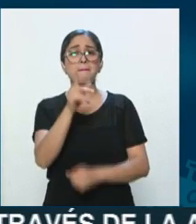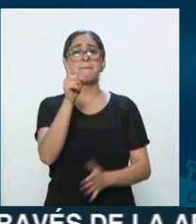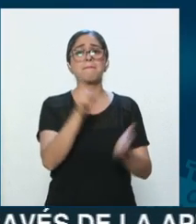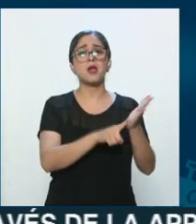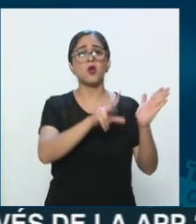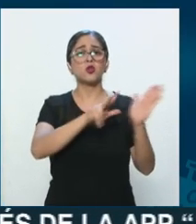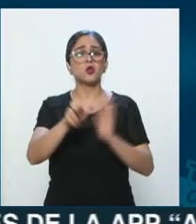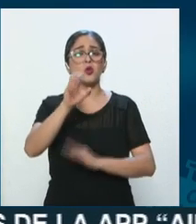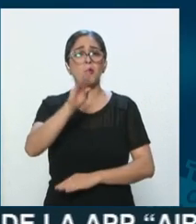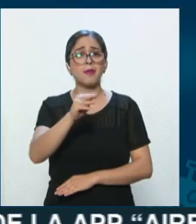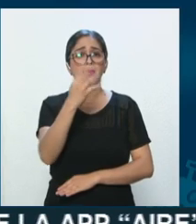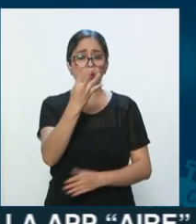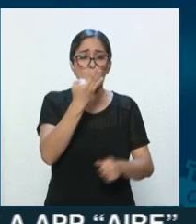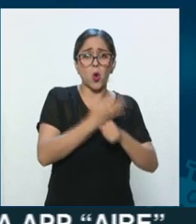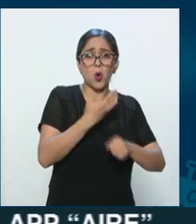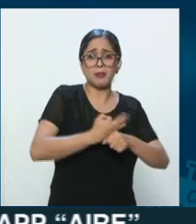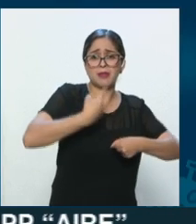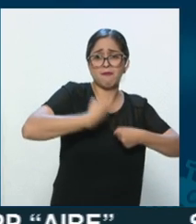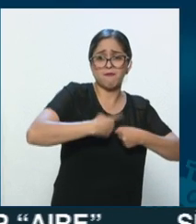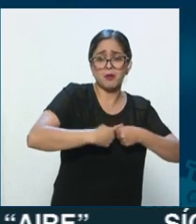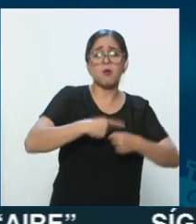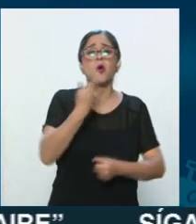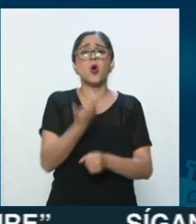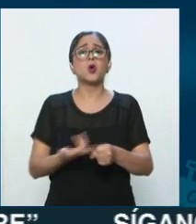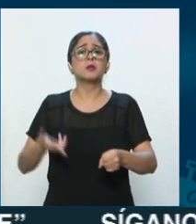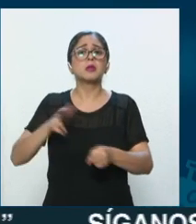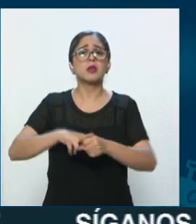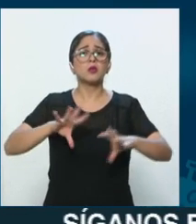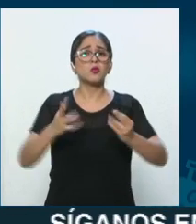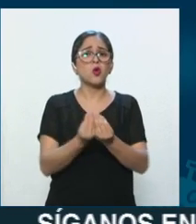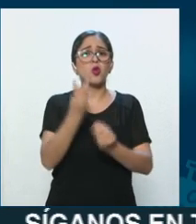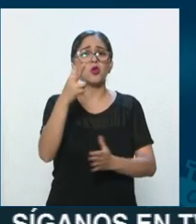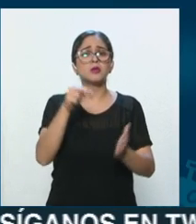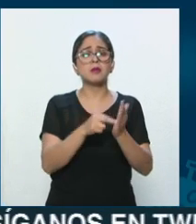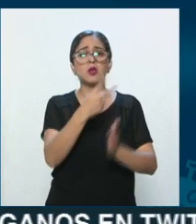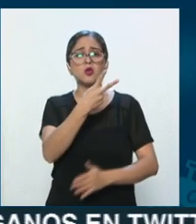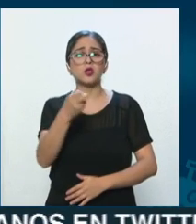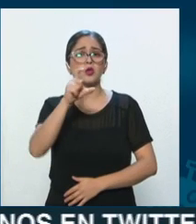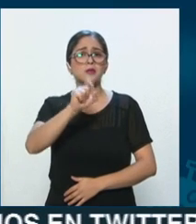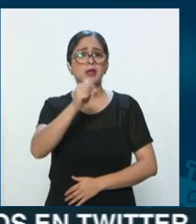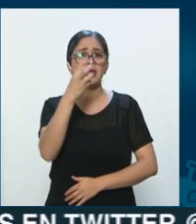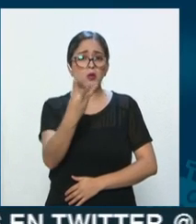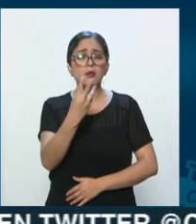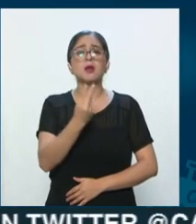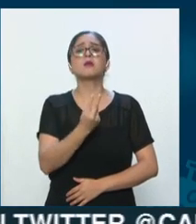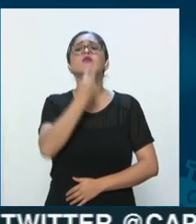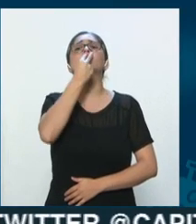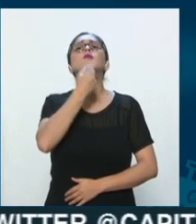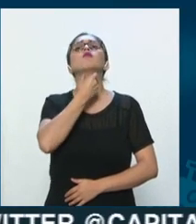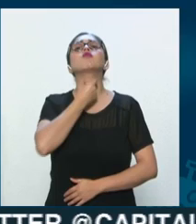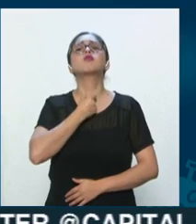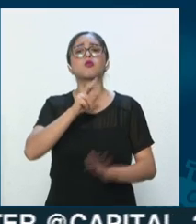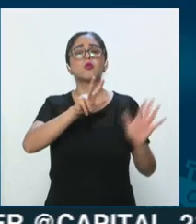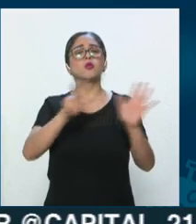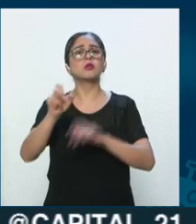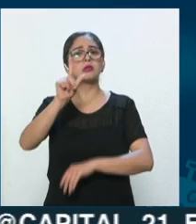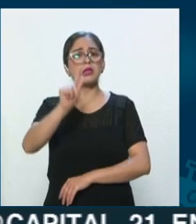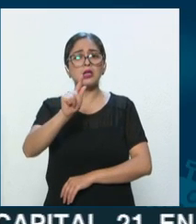.894 activos, hospitalizados 2.229, intubados 870,